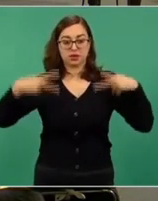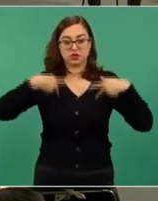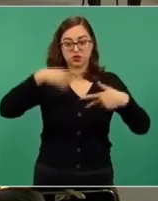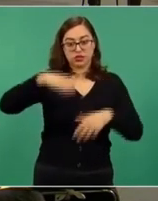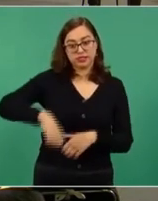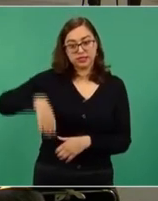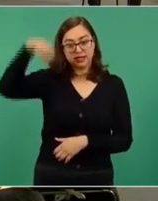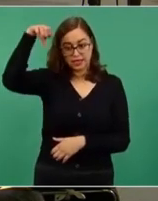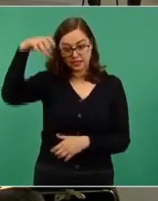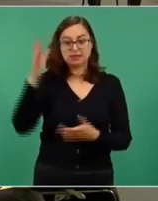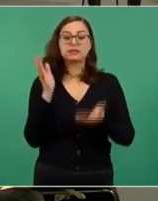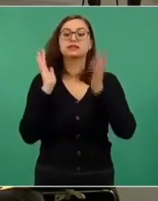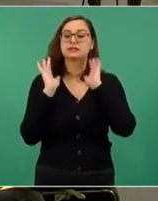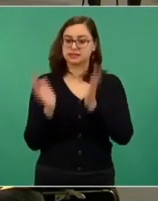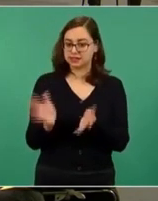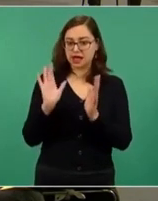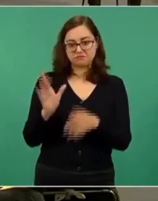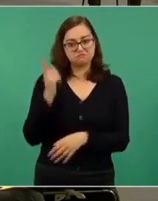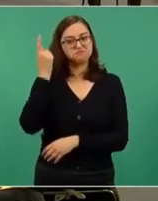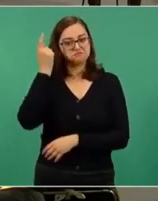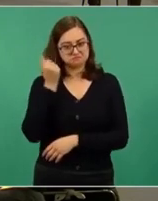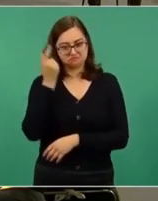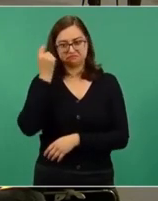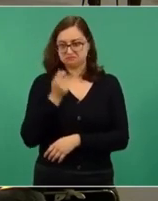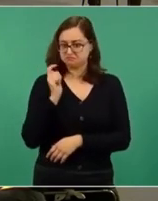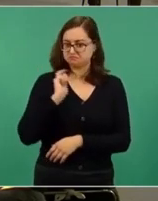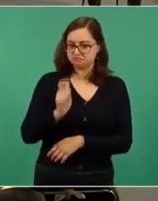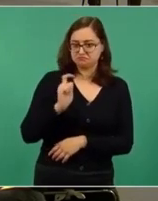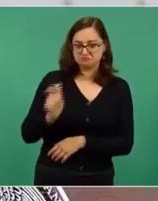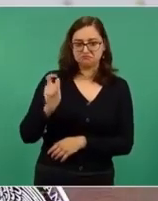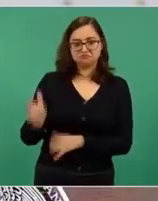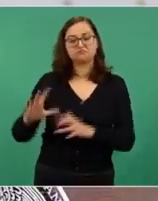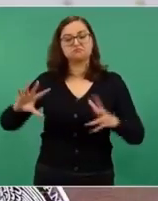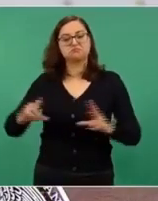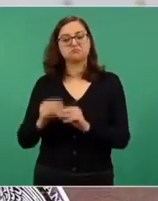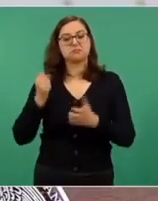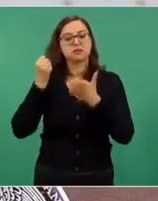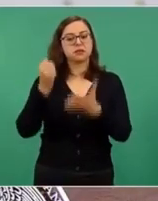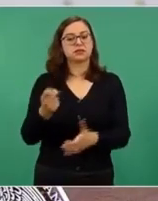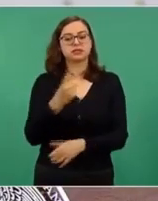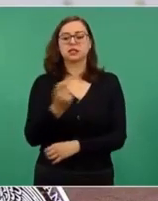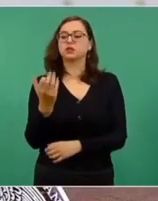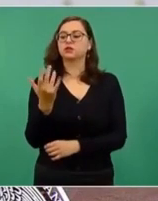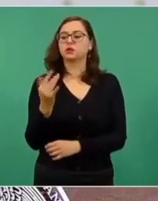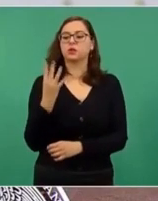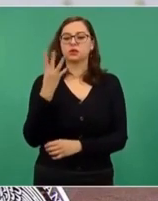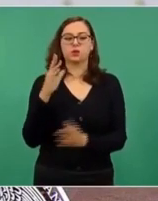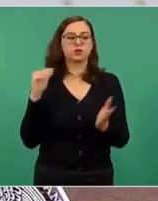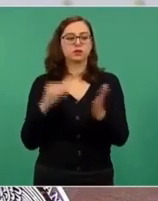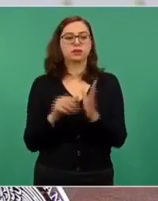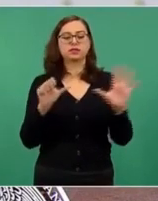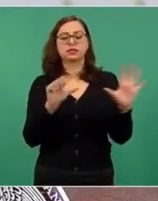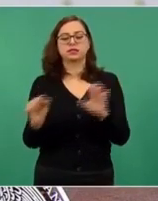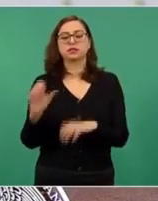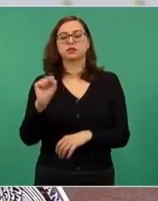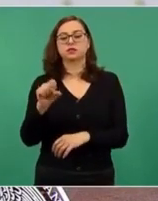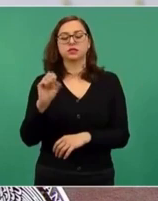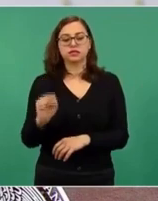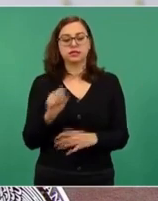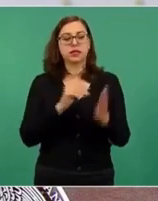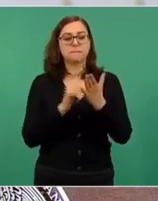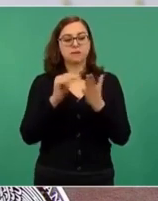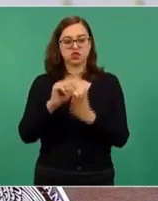tendrán acceso a su pensión y la inversión de ciento cincuenta y cuatro mil seiscientos sesenta